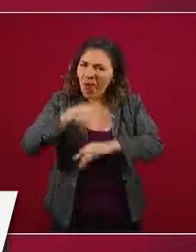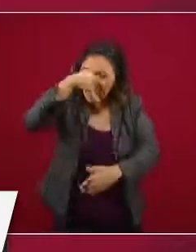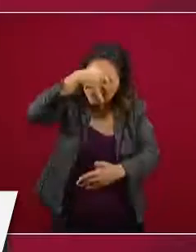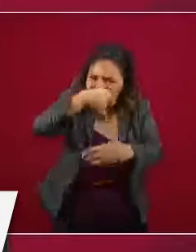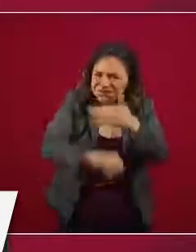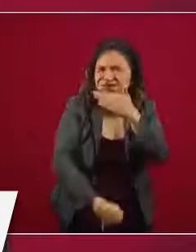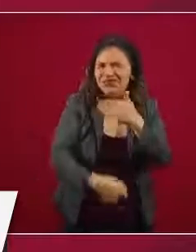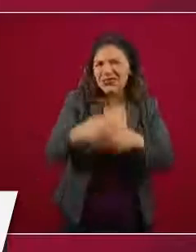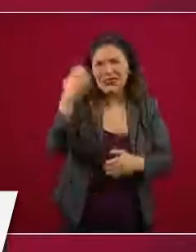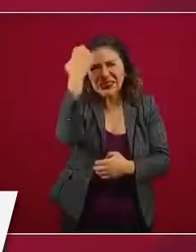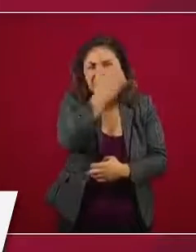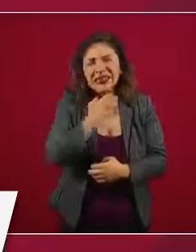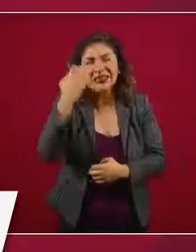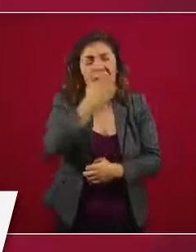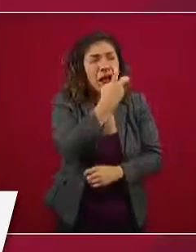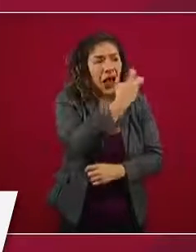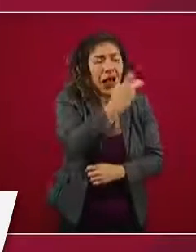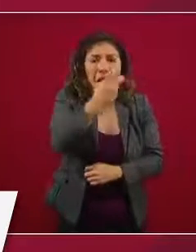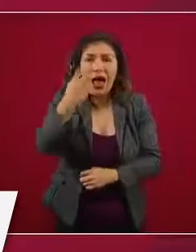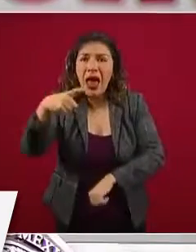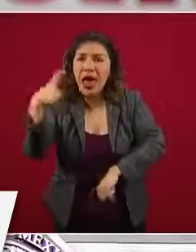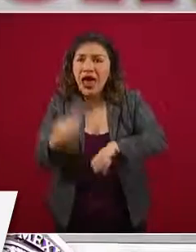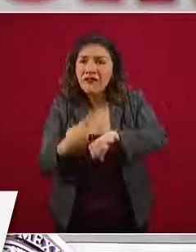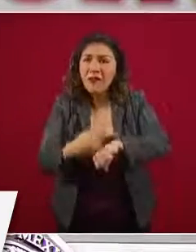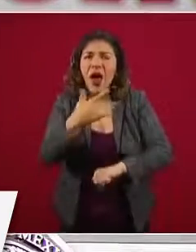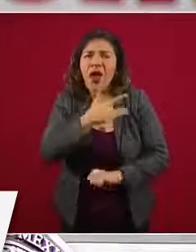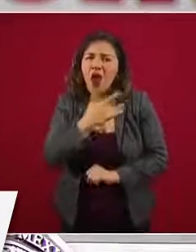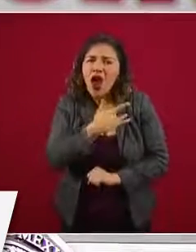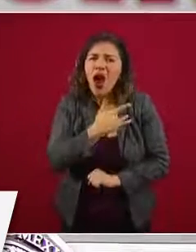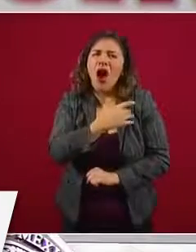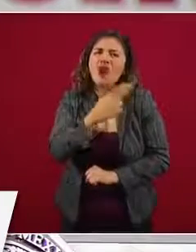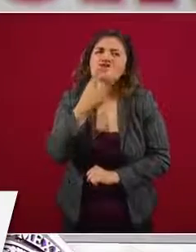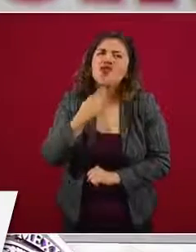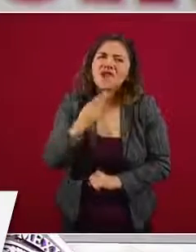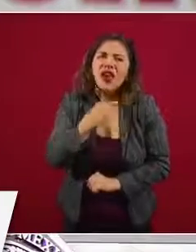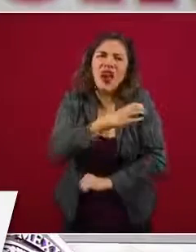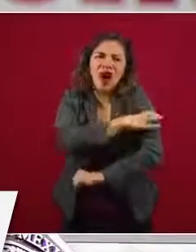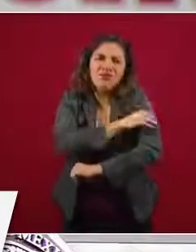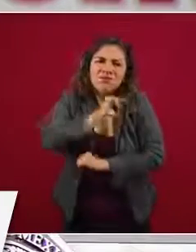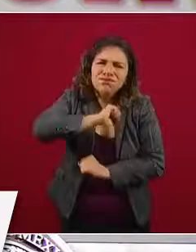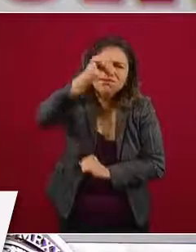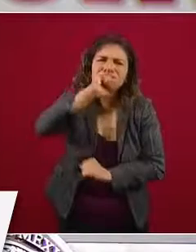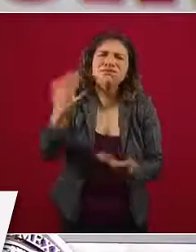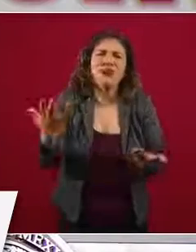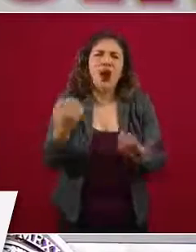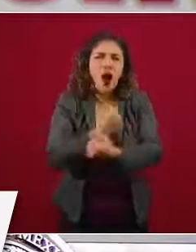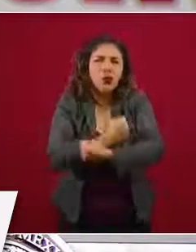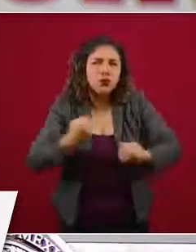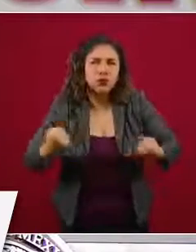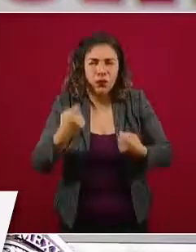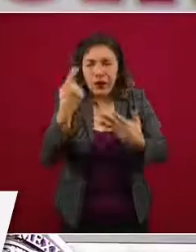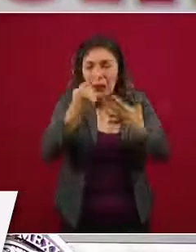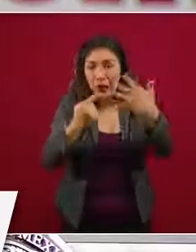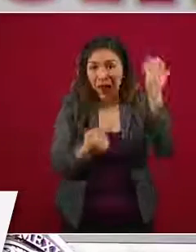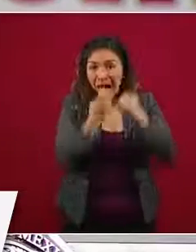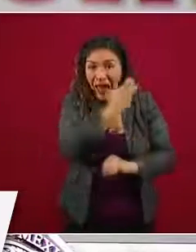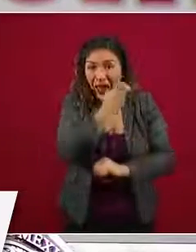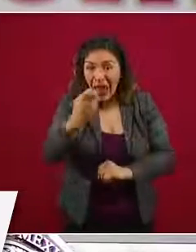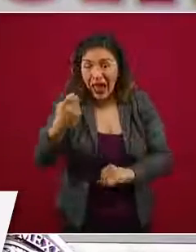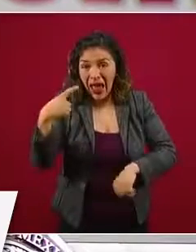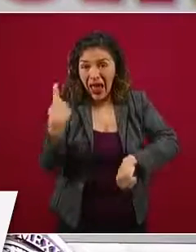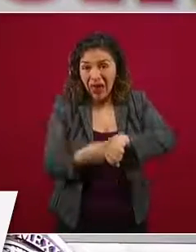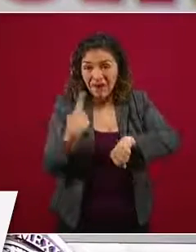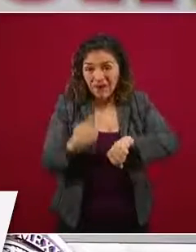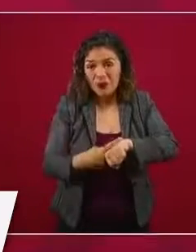que estas enfermedades, las cardiometabólicas, hipertensión, diabetes, obesidad y